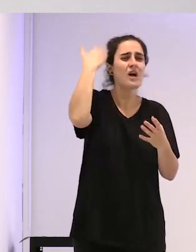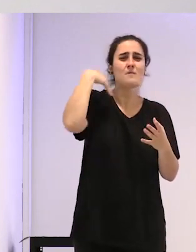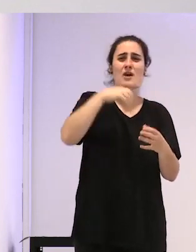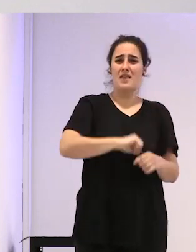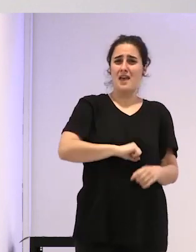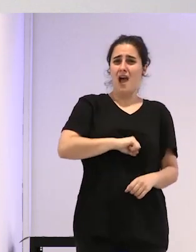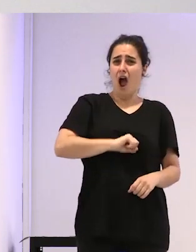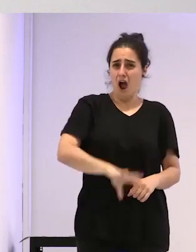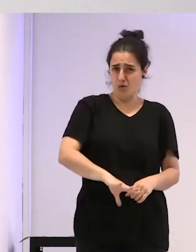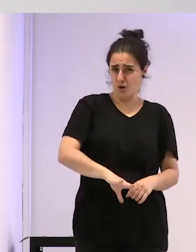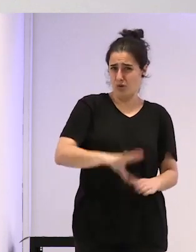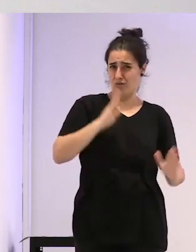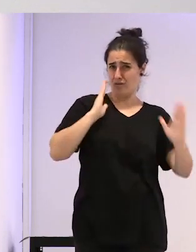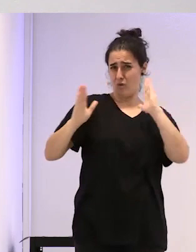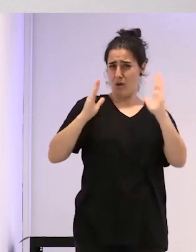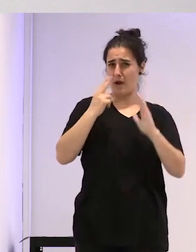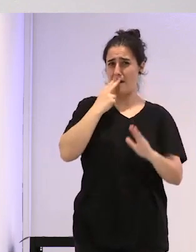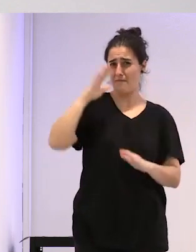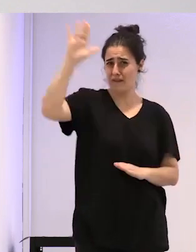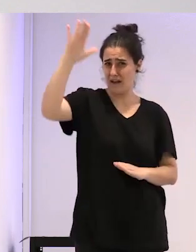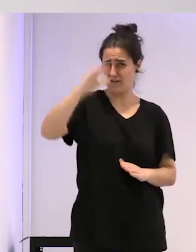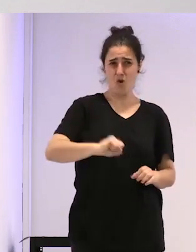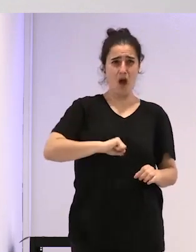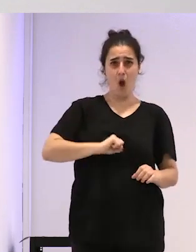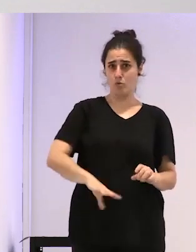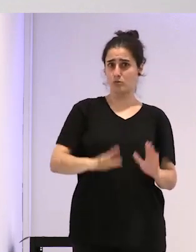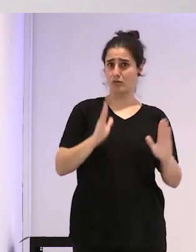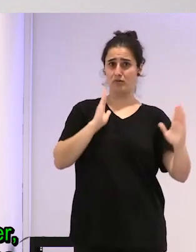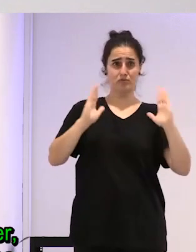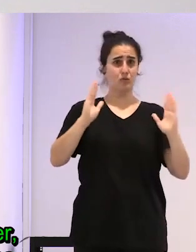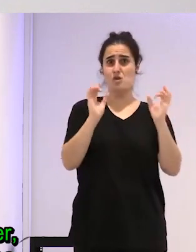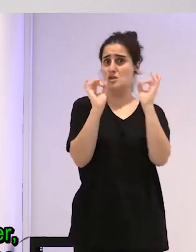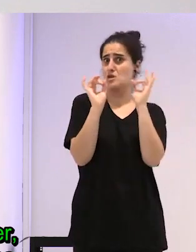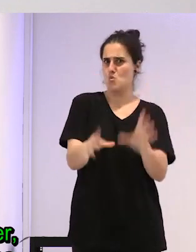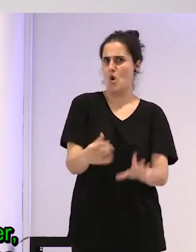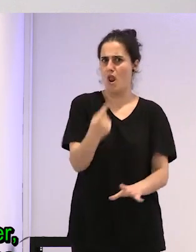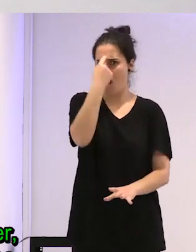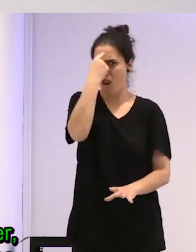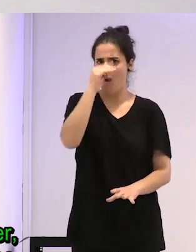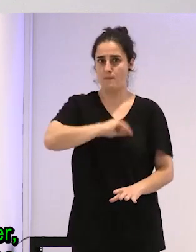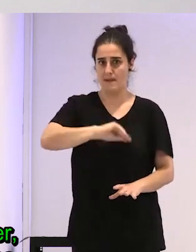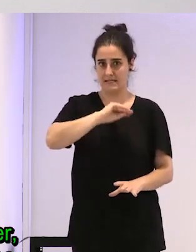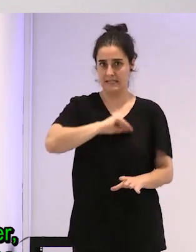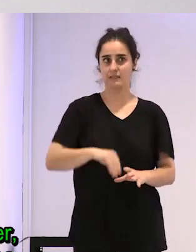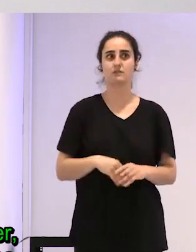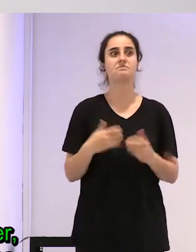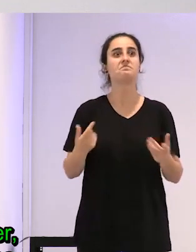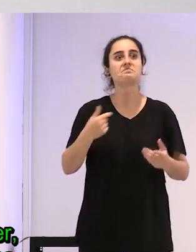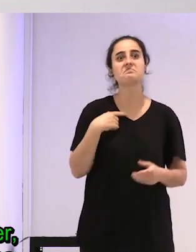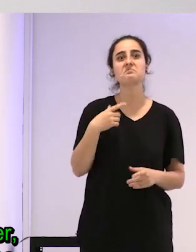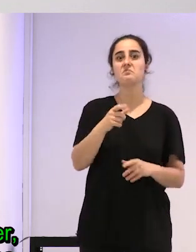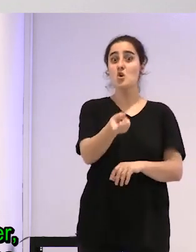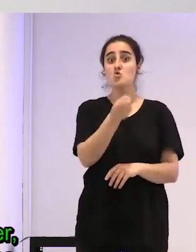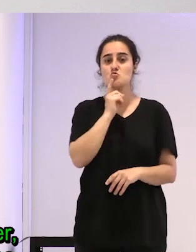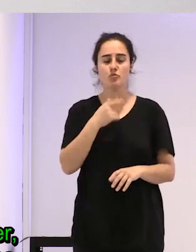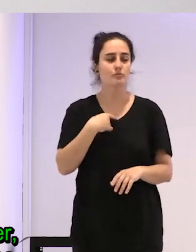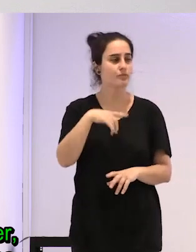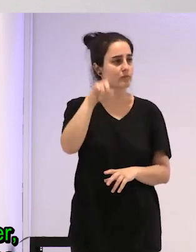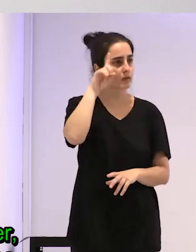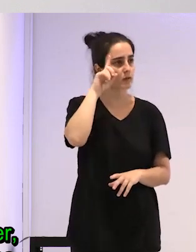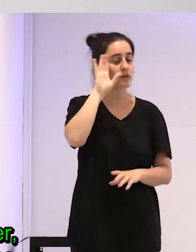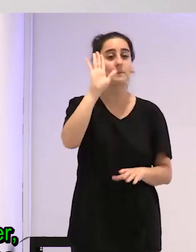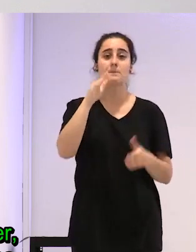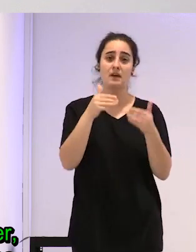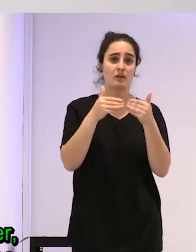el periodo franquista, exactamente igual, o sea que no sé cómo lo vamos a hacer, pero no se